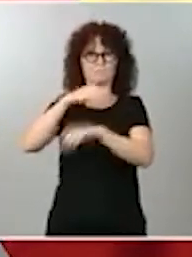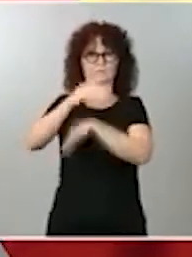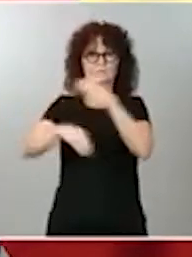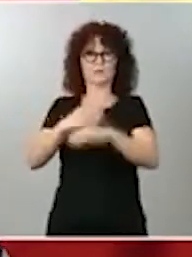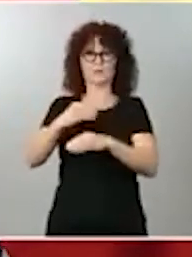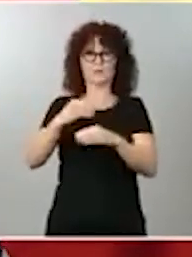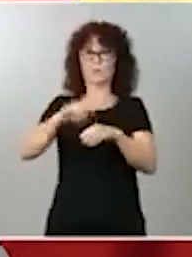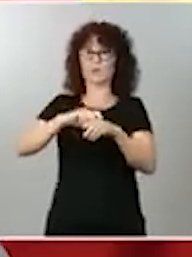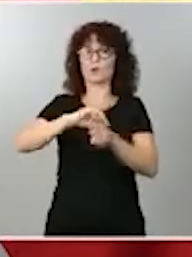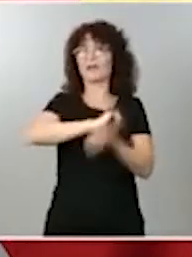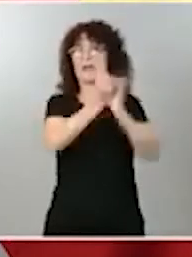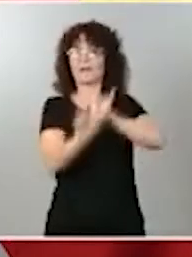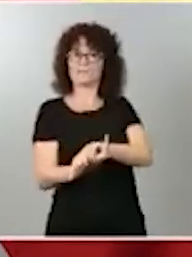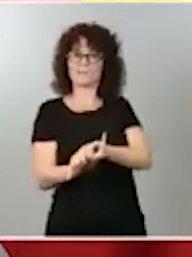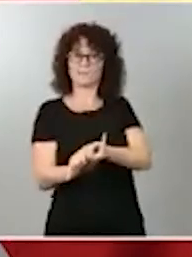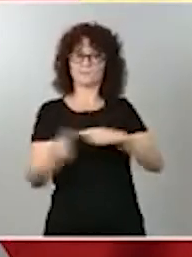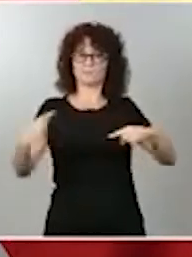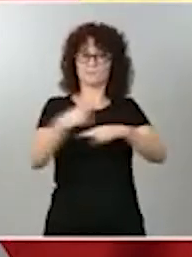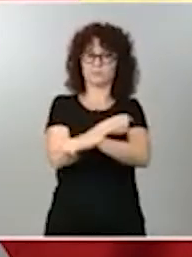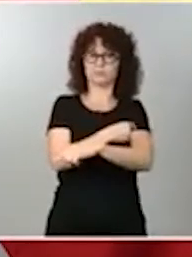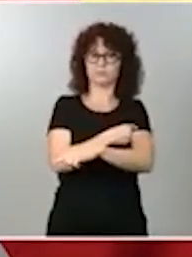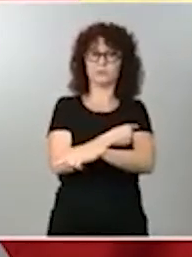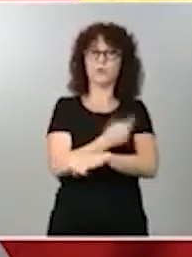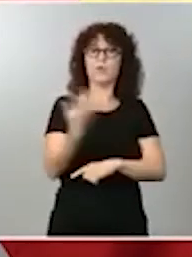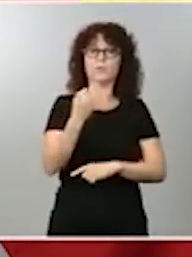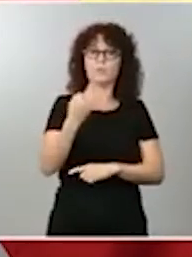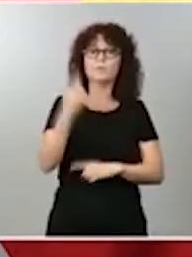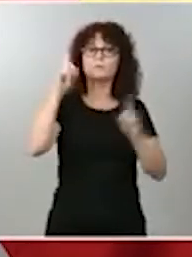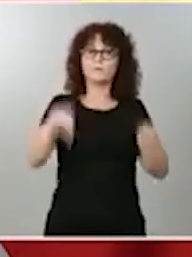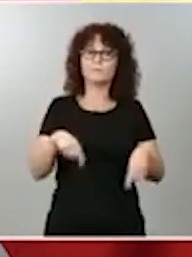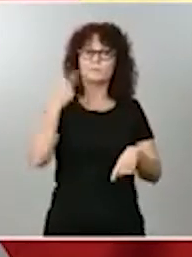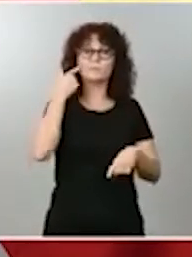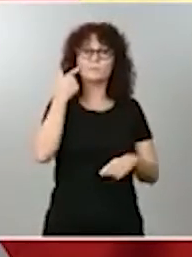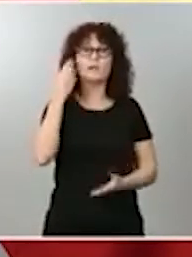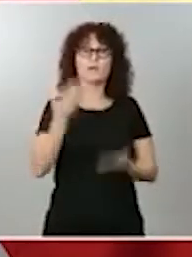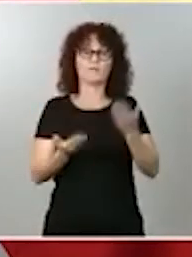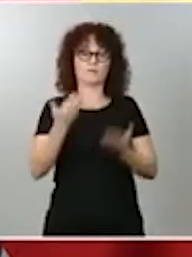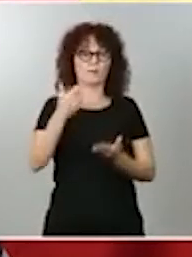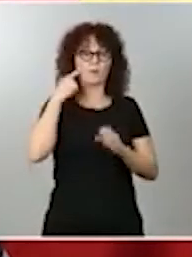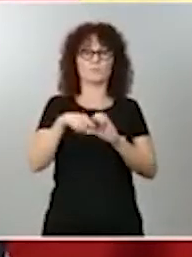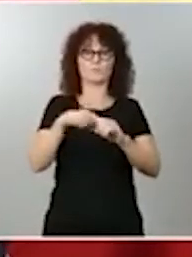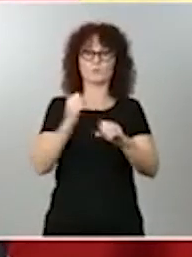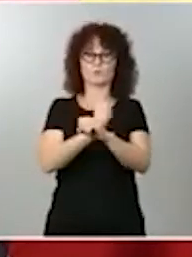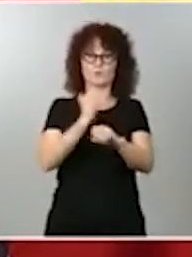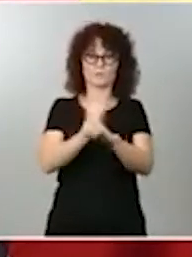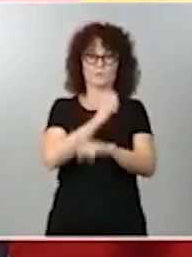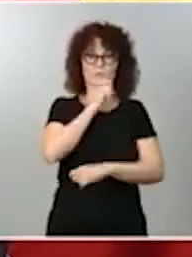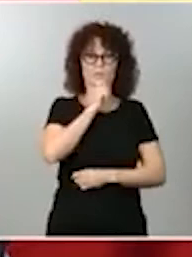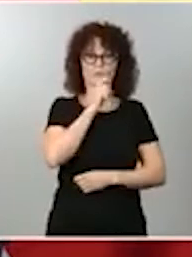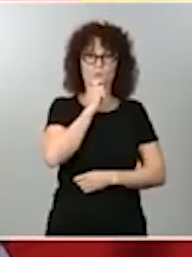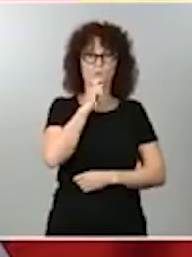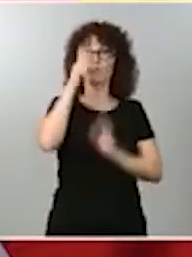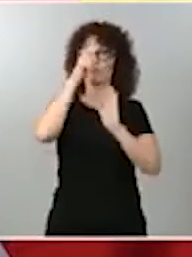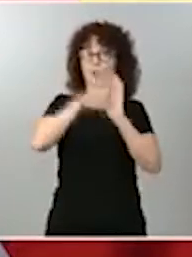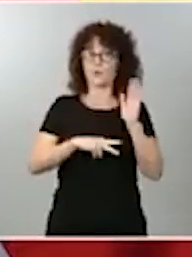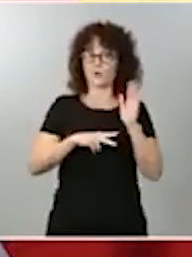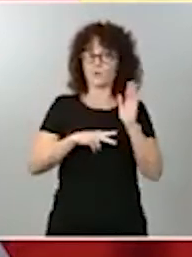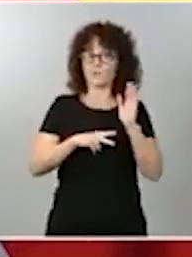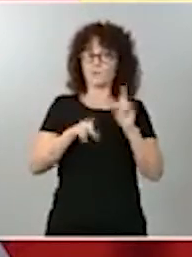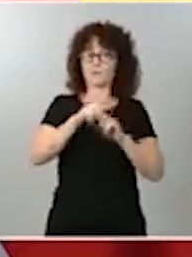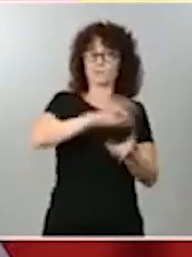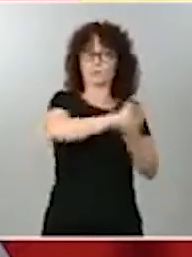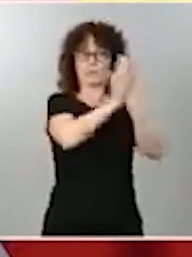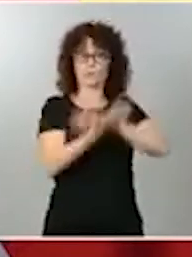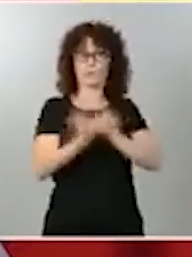también conste la evaluación de los puestos de trabajo. Por tanto, es una norma que va a cambiar la filosofía del mundo de la empresa y en la que,